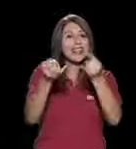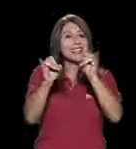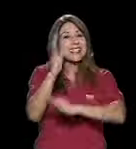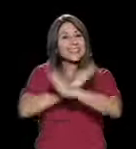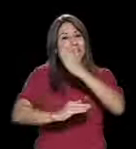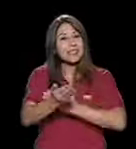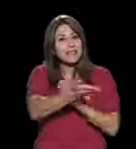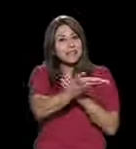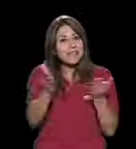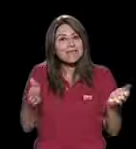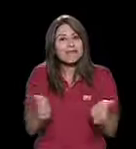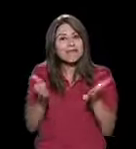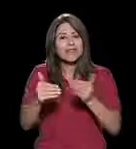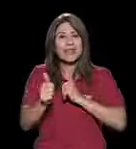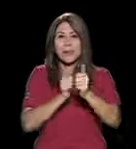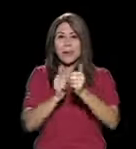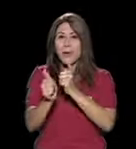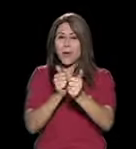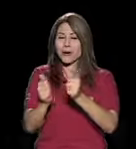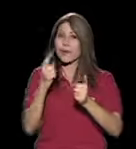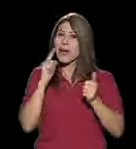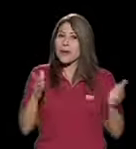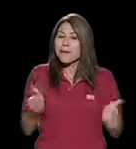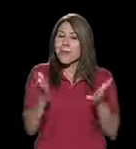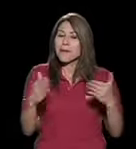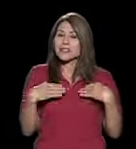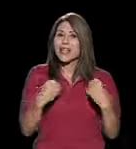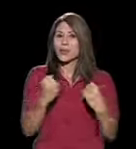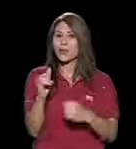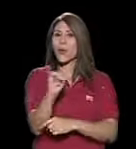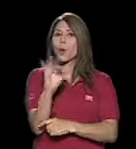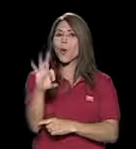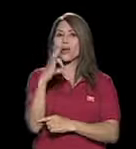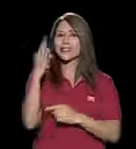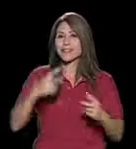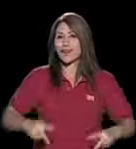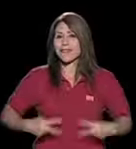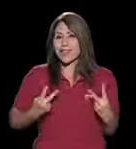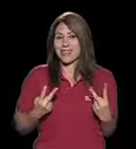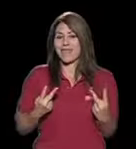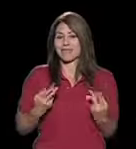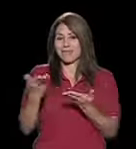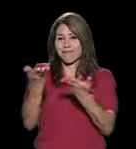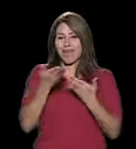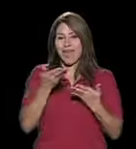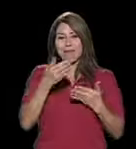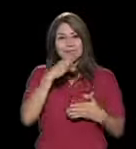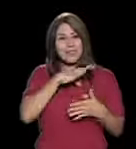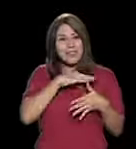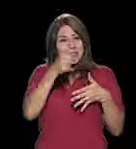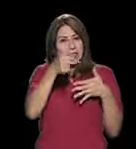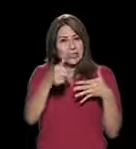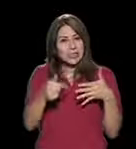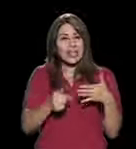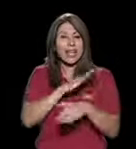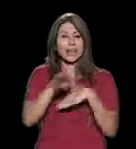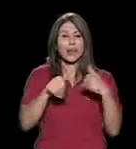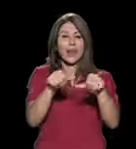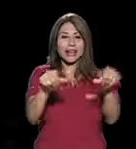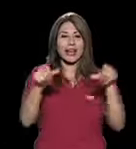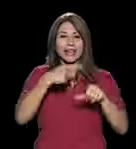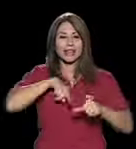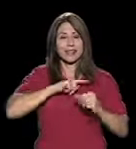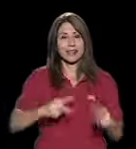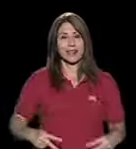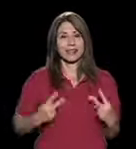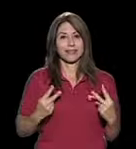discapacidad y sin discapacidad, verdad, de la promoción de la salud como un estilo de vida y que nos trae beneficios pues en todas las esferas